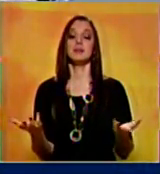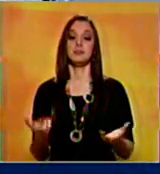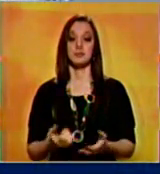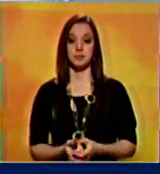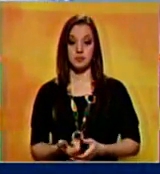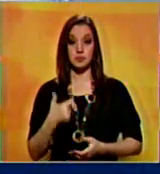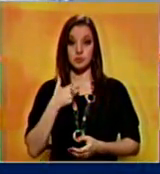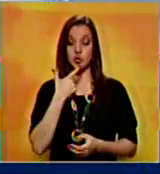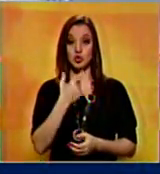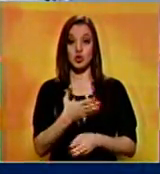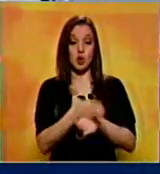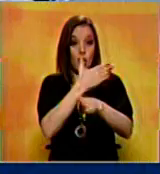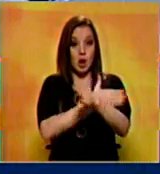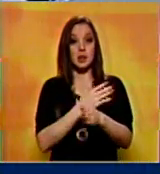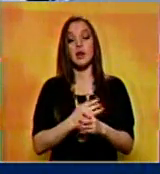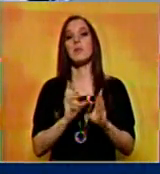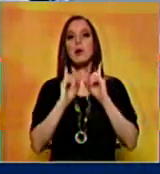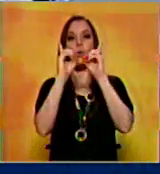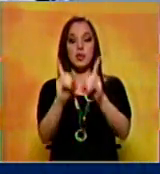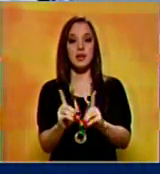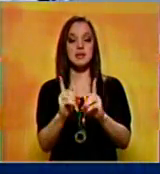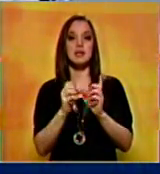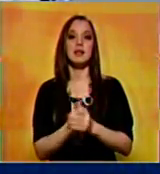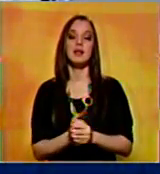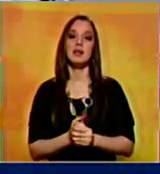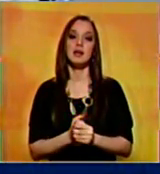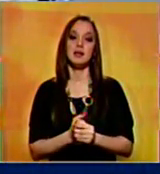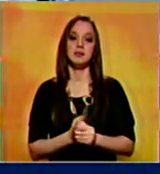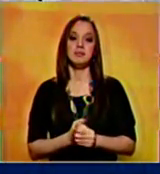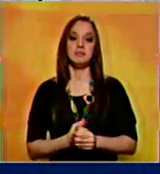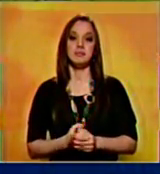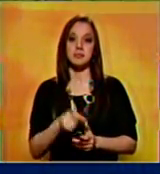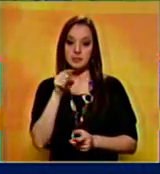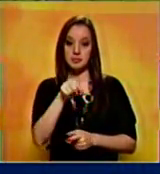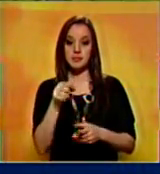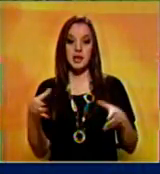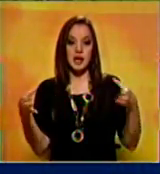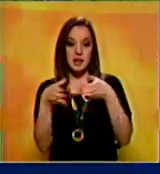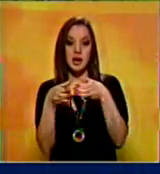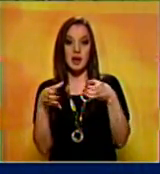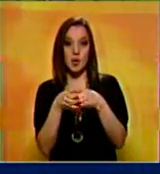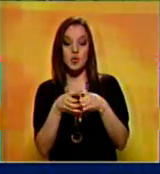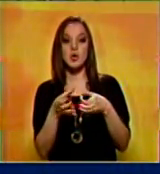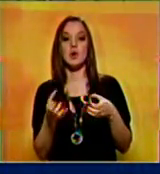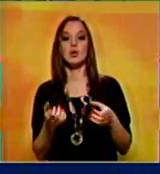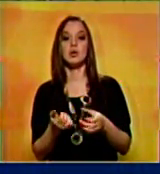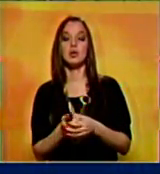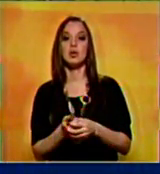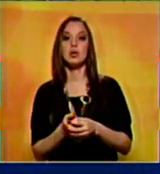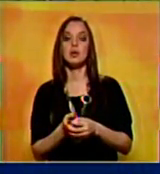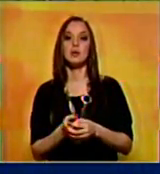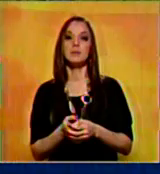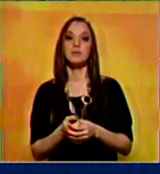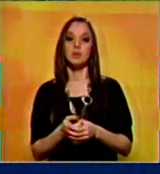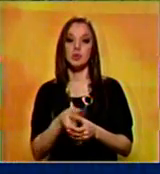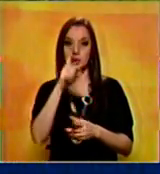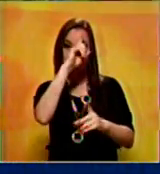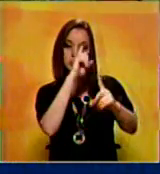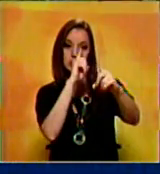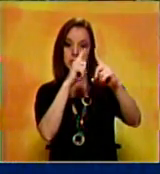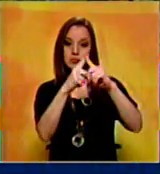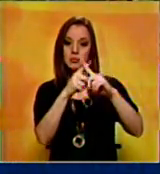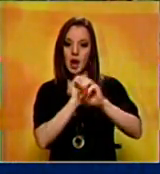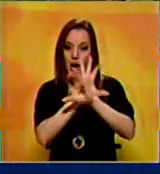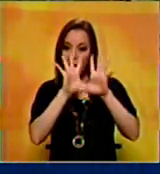algunas de las conclusiones que podemos tomar en esta reunión binacional y es ponernos unas metas claras